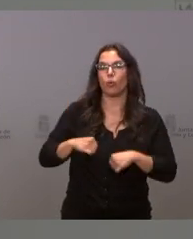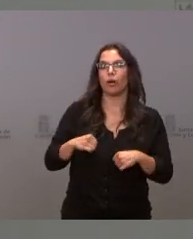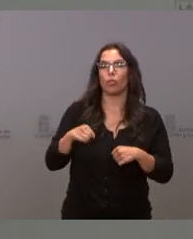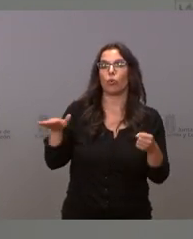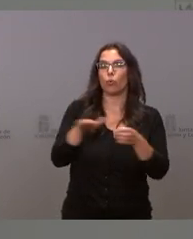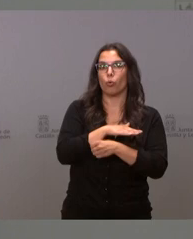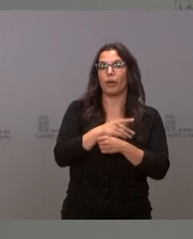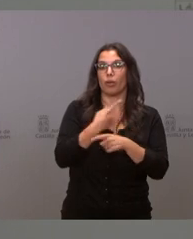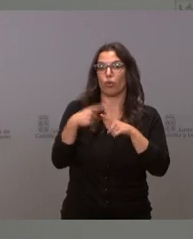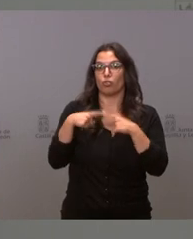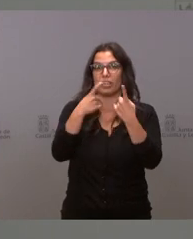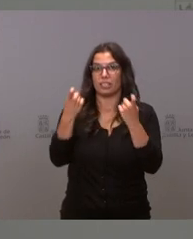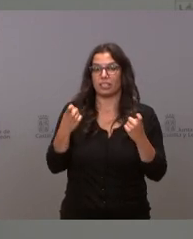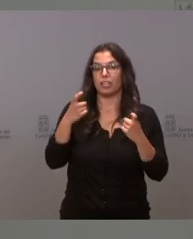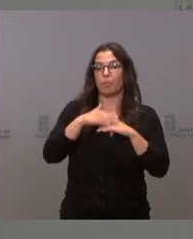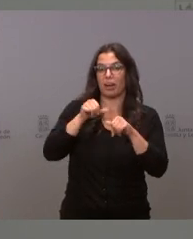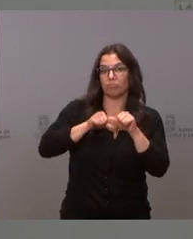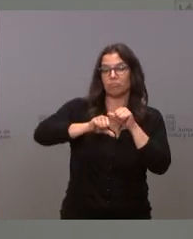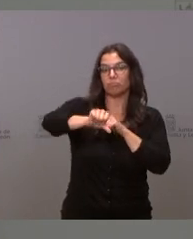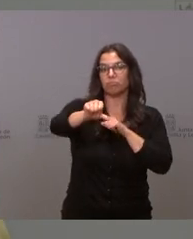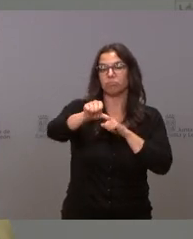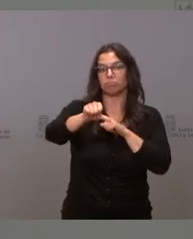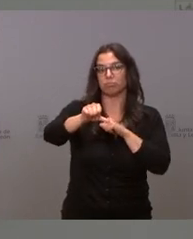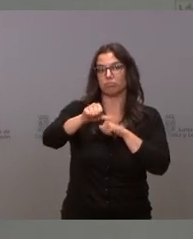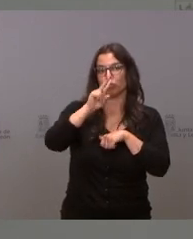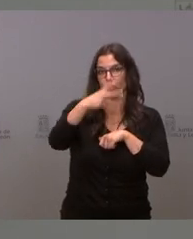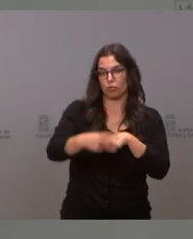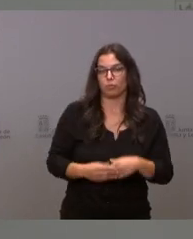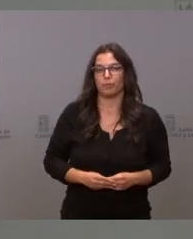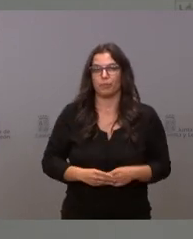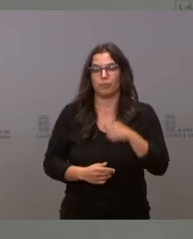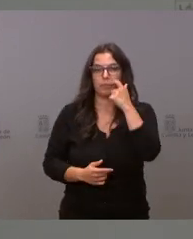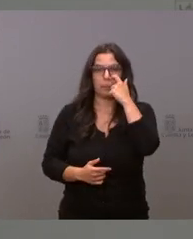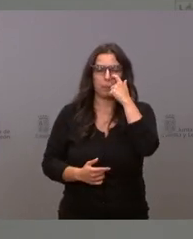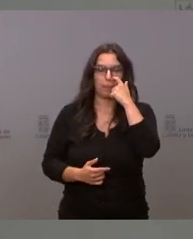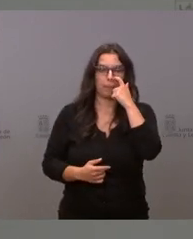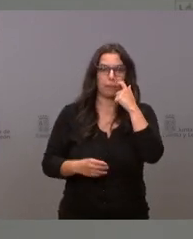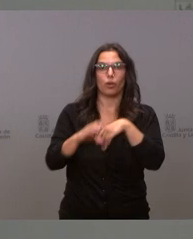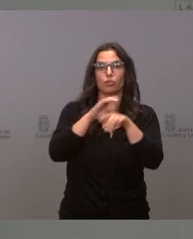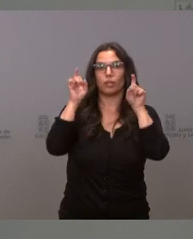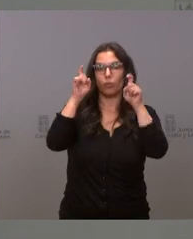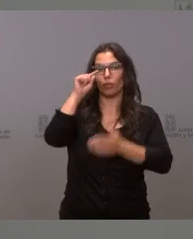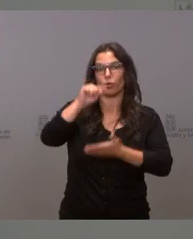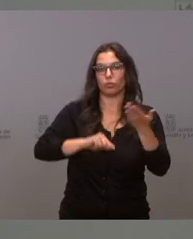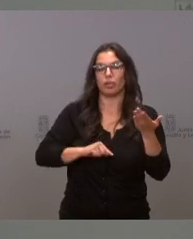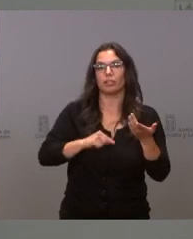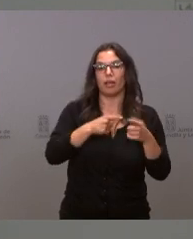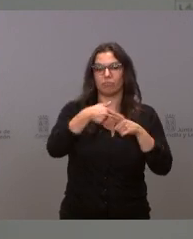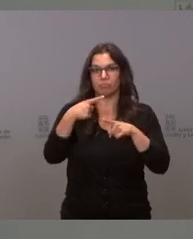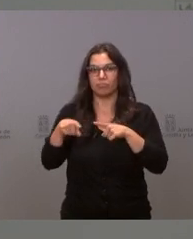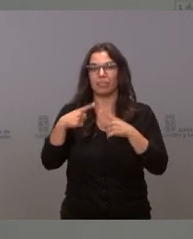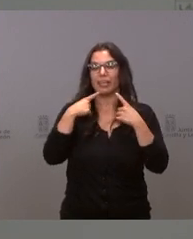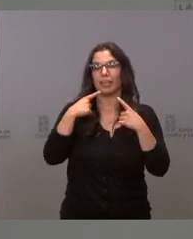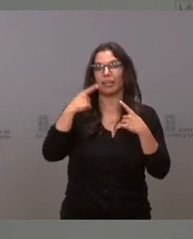cubrir las necesidades asistenciales durante los próximos dos años. La Consejería de Educación contrata suministros de energía